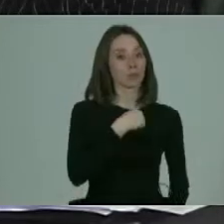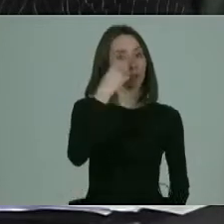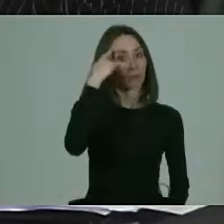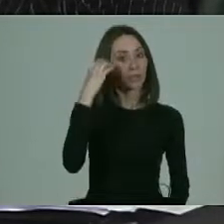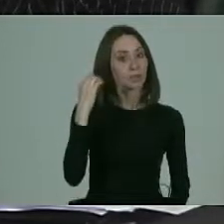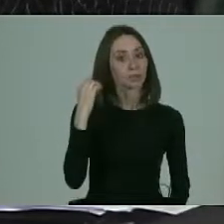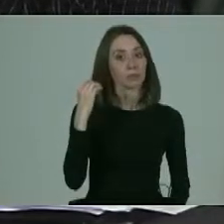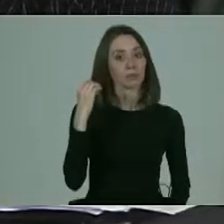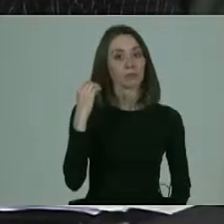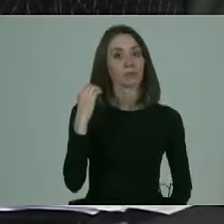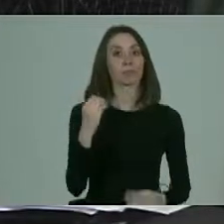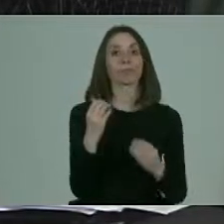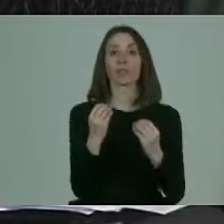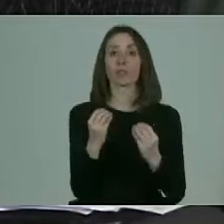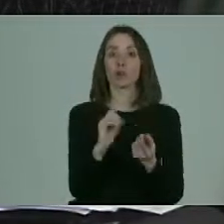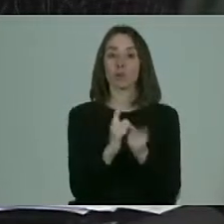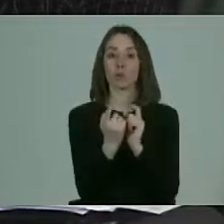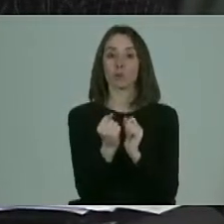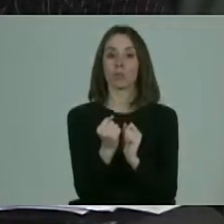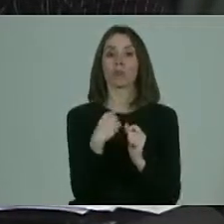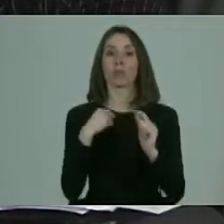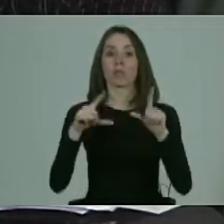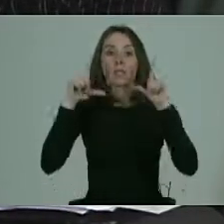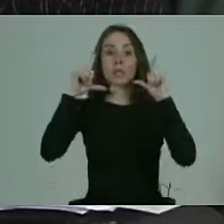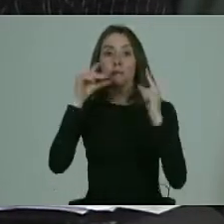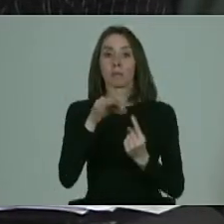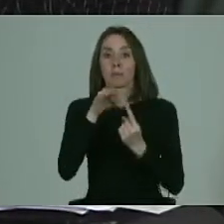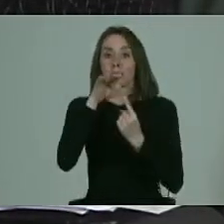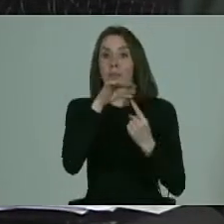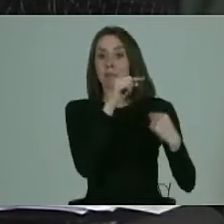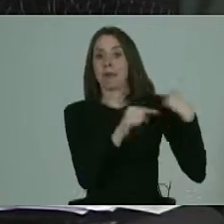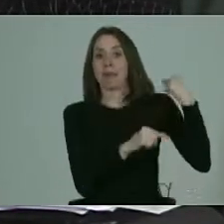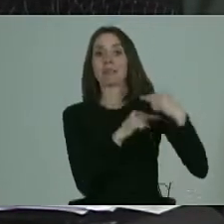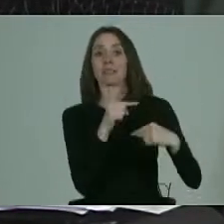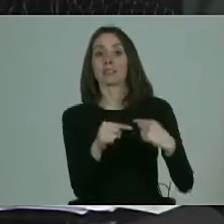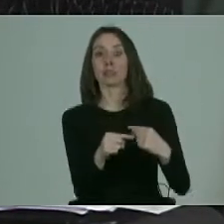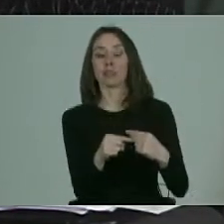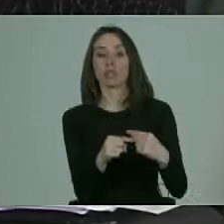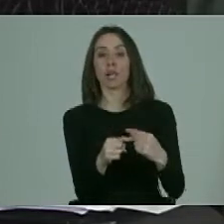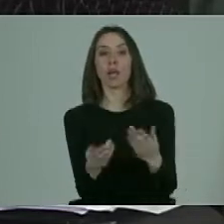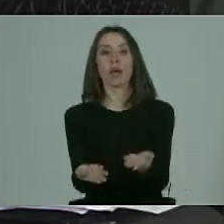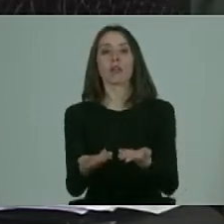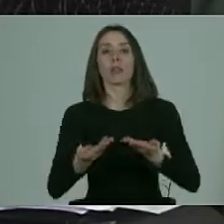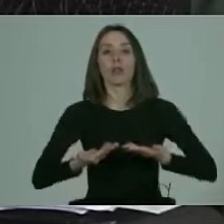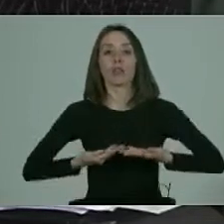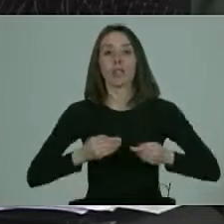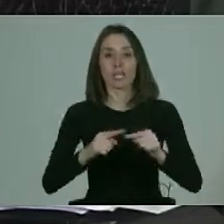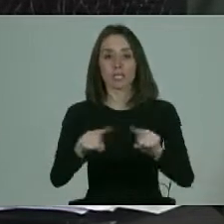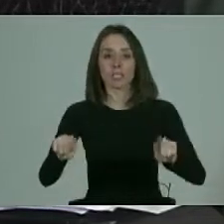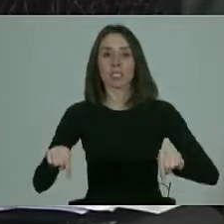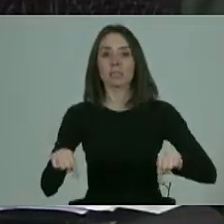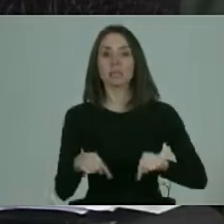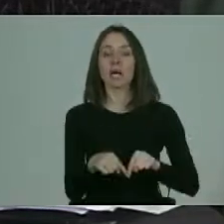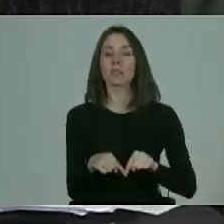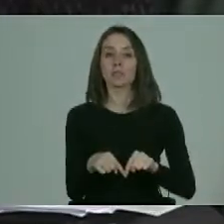la forma de poder llegar a ser actores principales dentro de esta historia es que se nos dé el espacio que